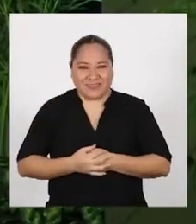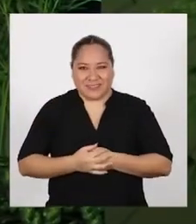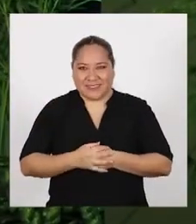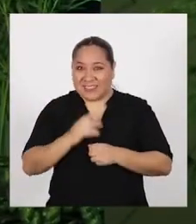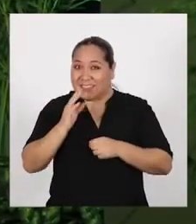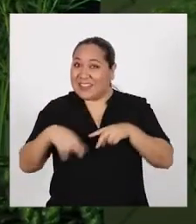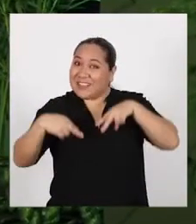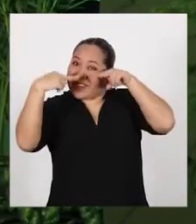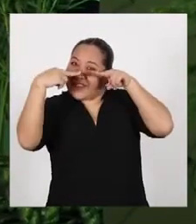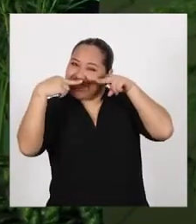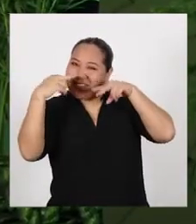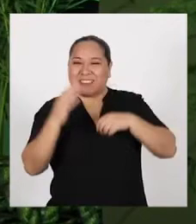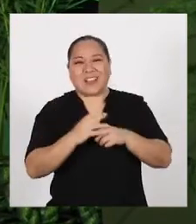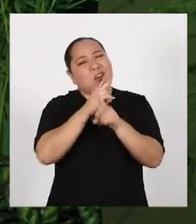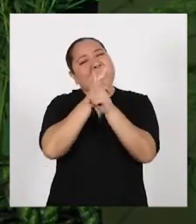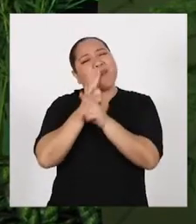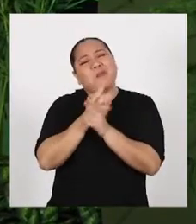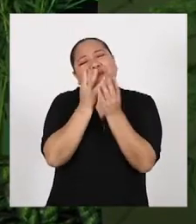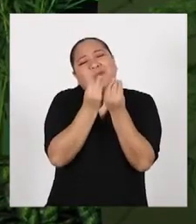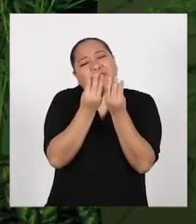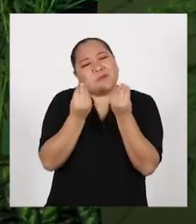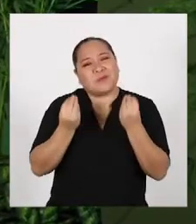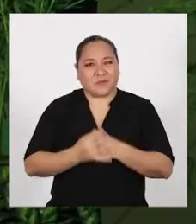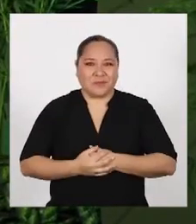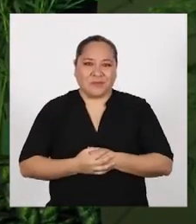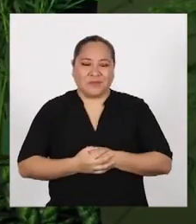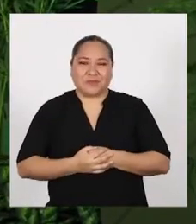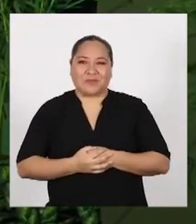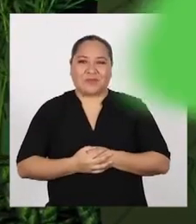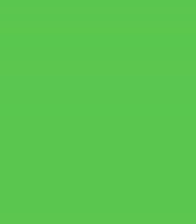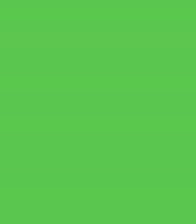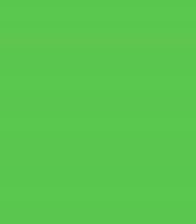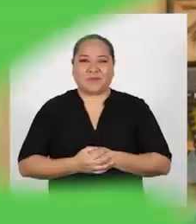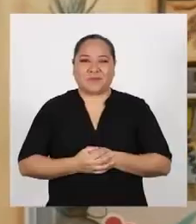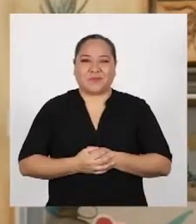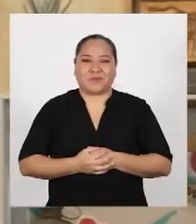Vizcacha! ¡Nos vemos! ¡Cuídense mucho!